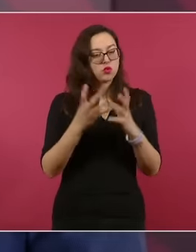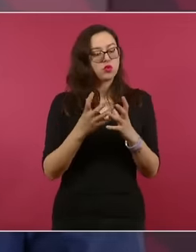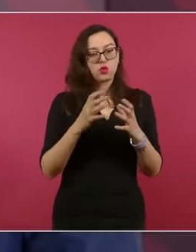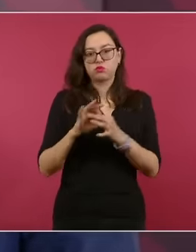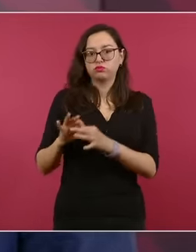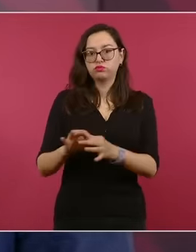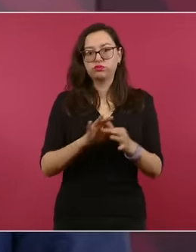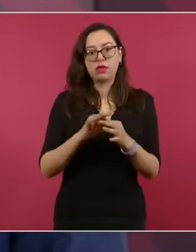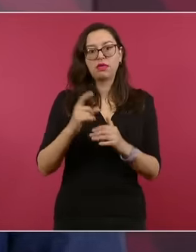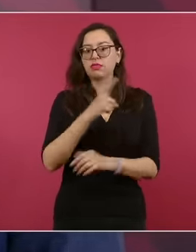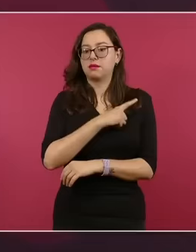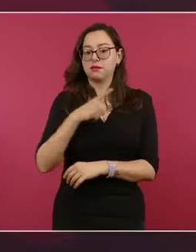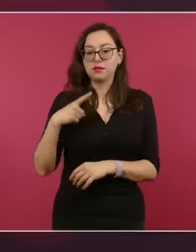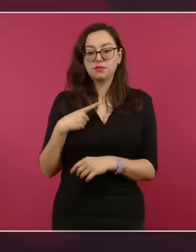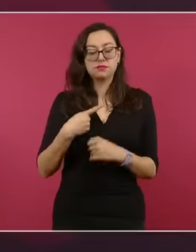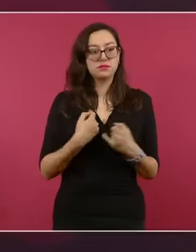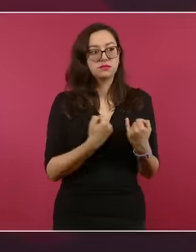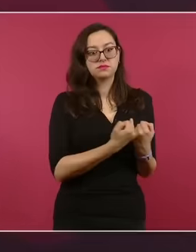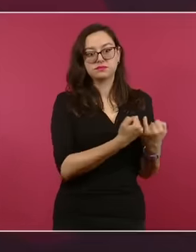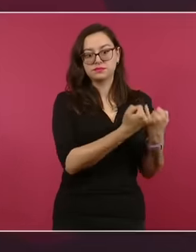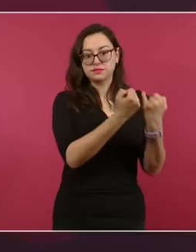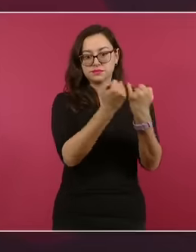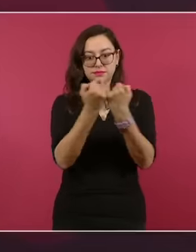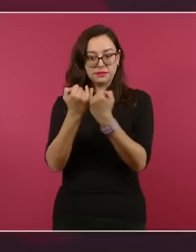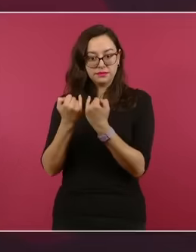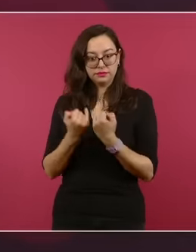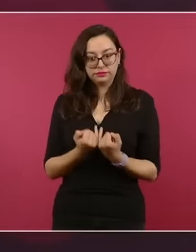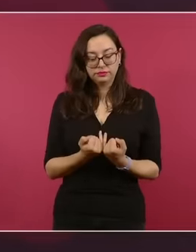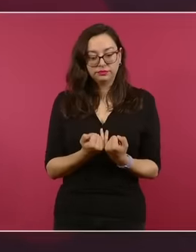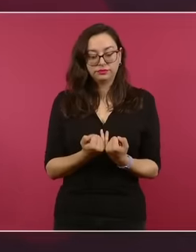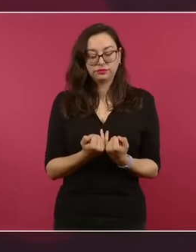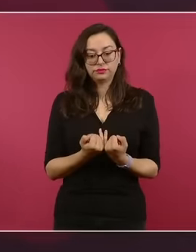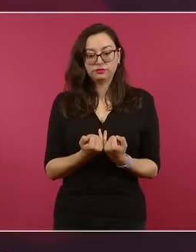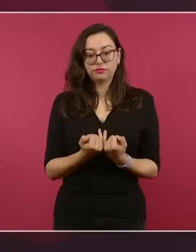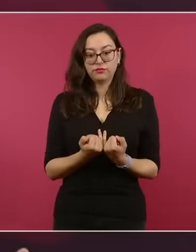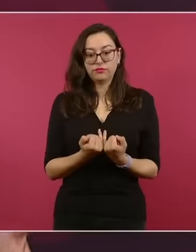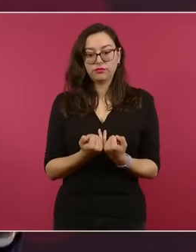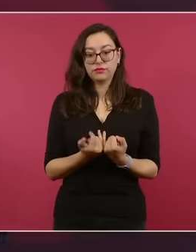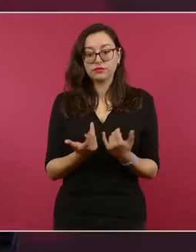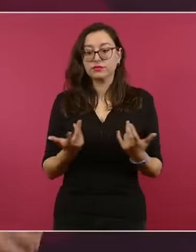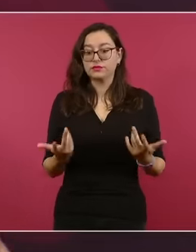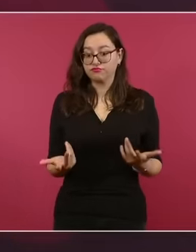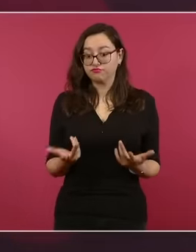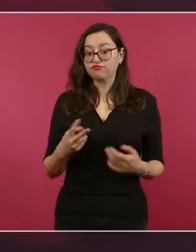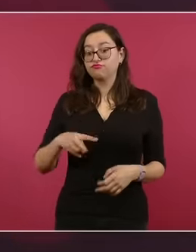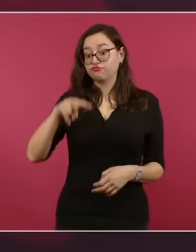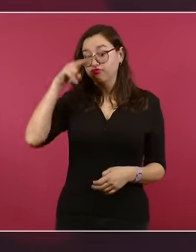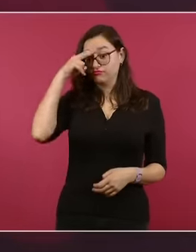Entonces, México tiene una